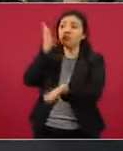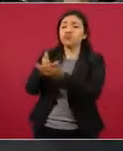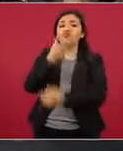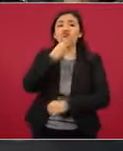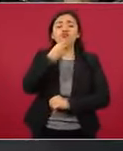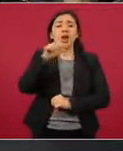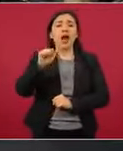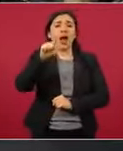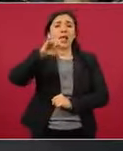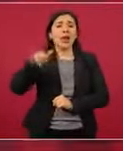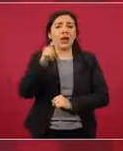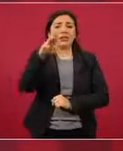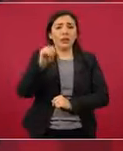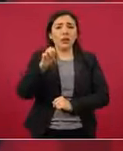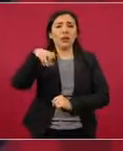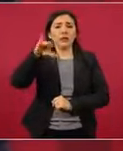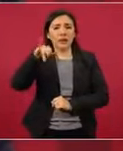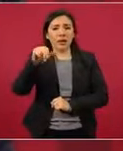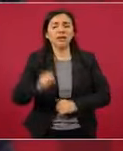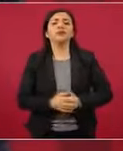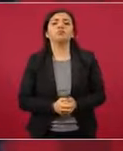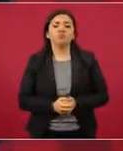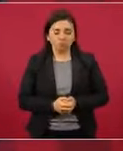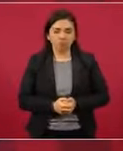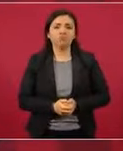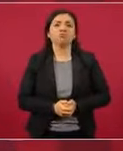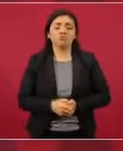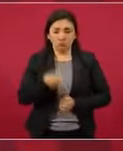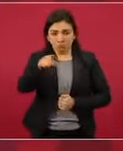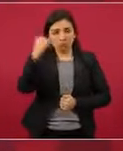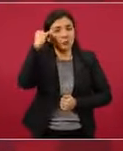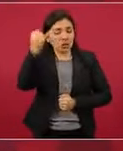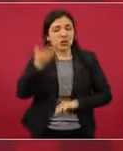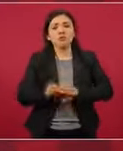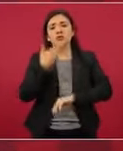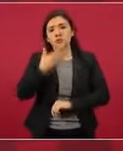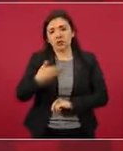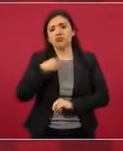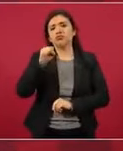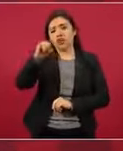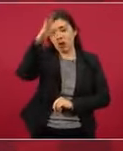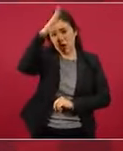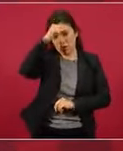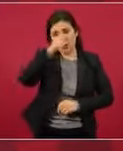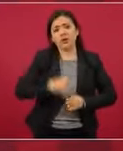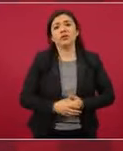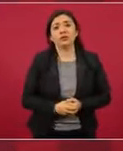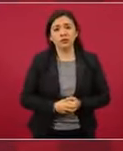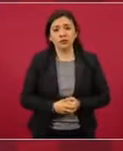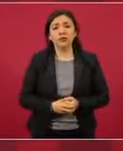Muchas gracias, presidente. Yo estoy de acuerdo con lo que planteas, de que hay que